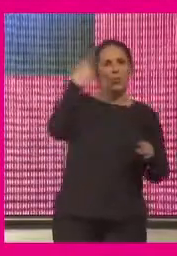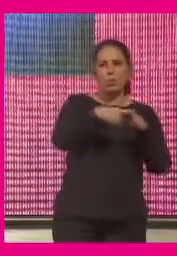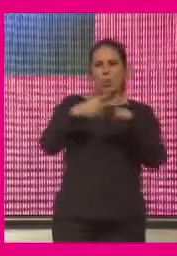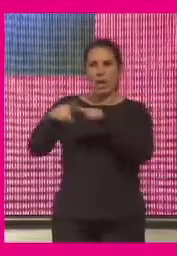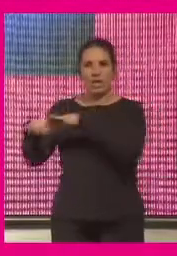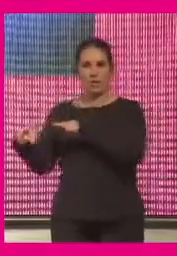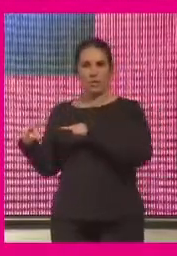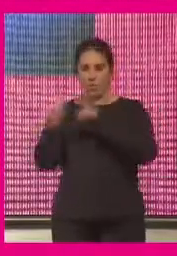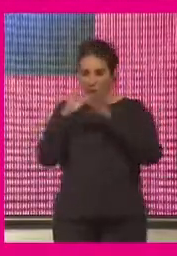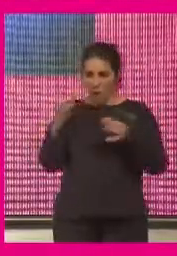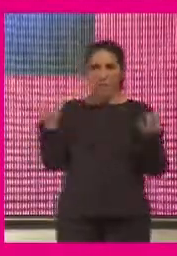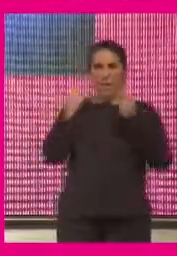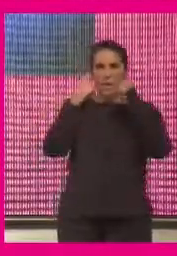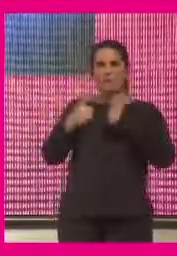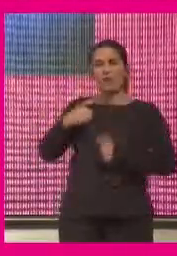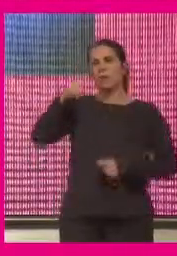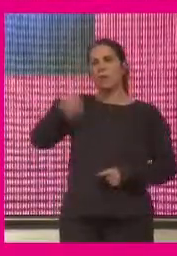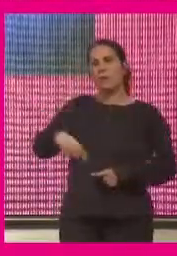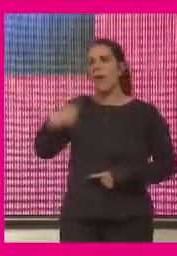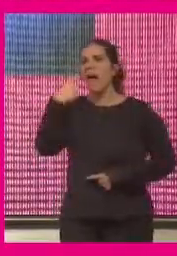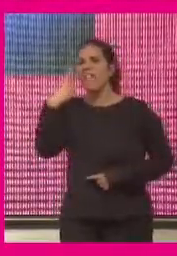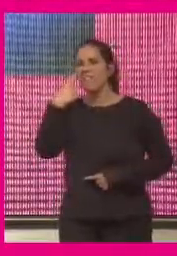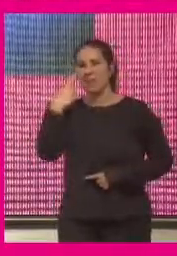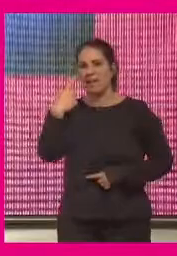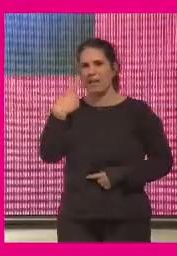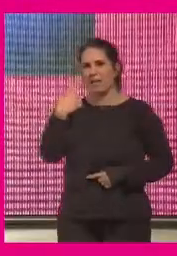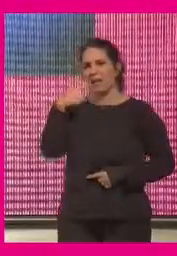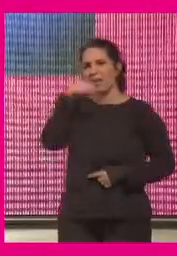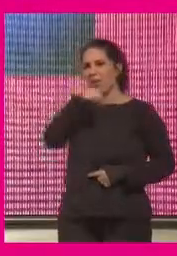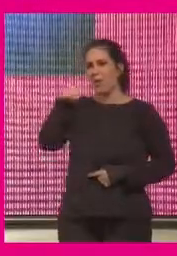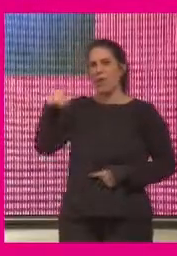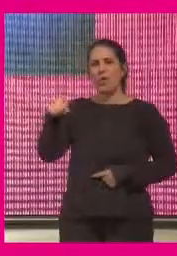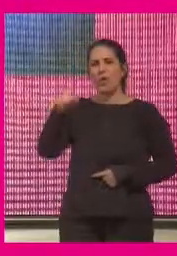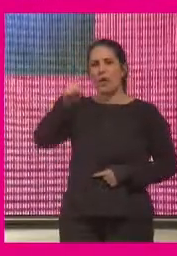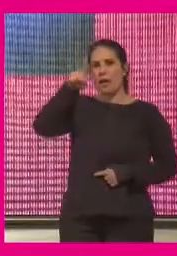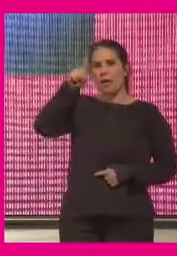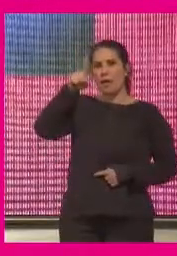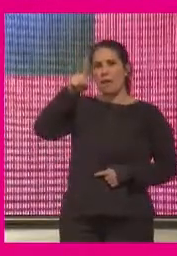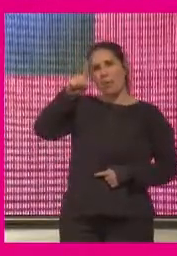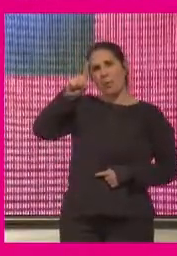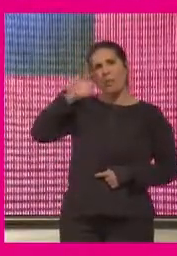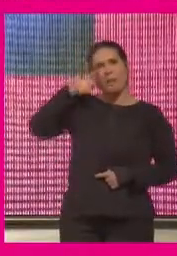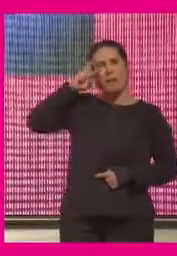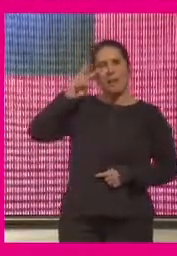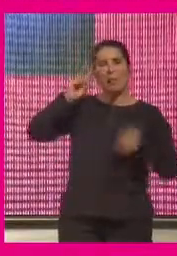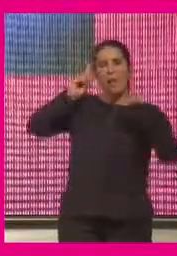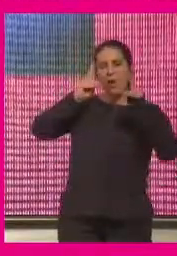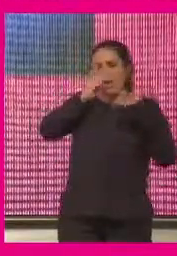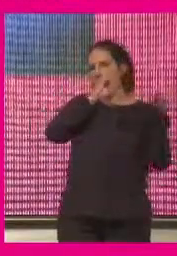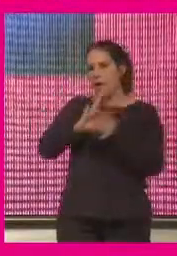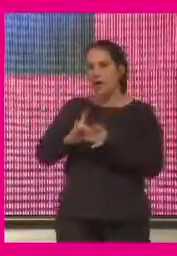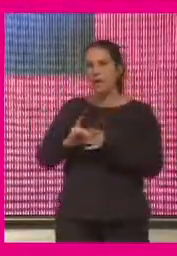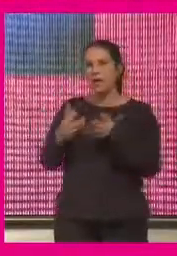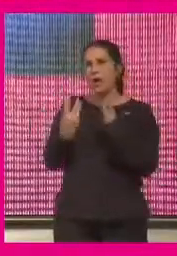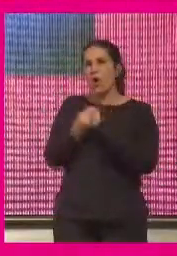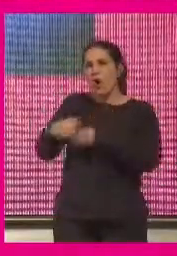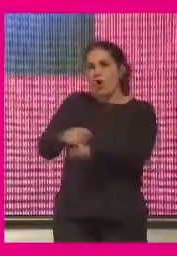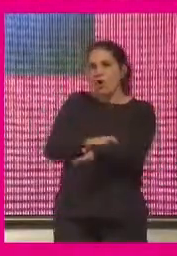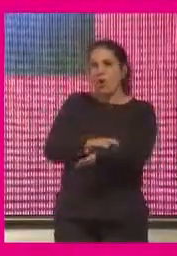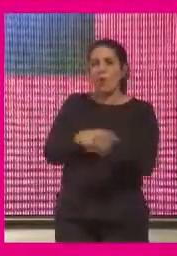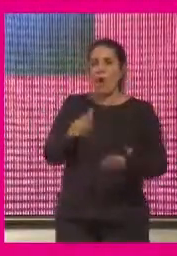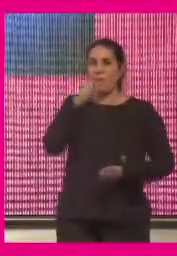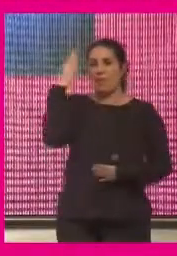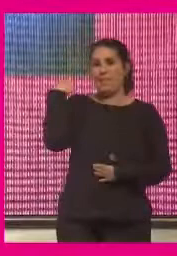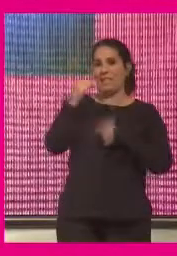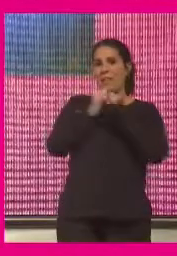esfuerzo también de ver dónde está el aura que ha acompañado la experiencia pedagógica que es algo que desde la paideia griega